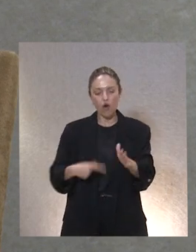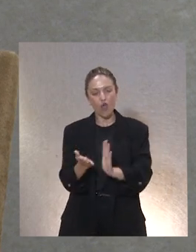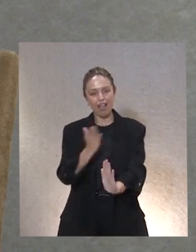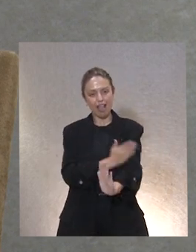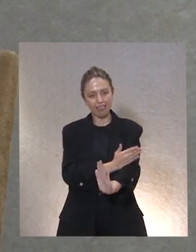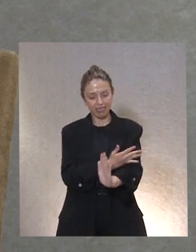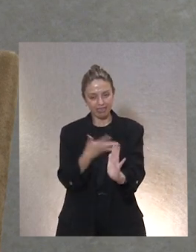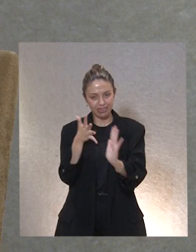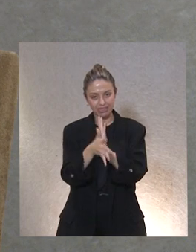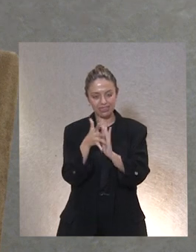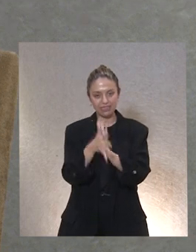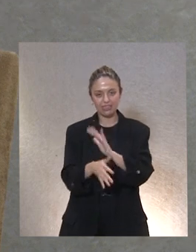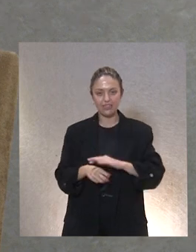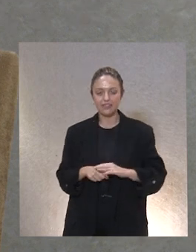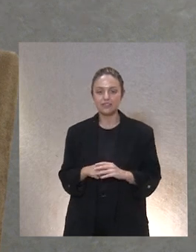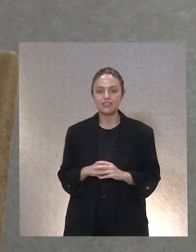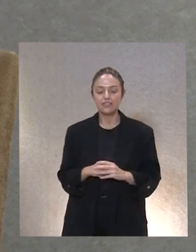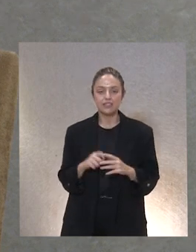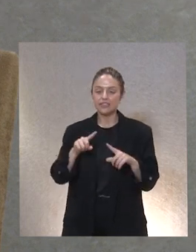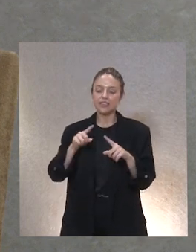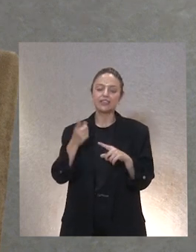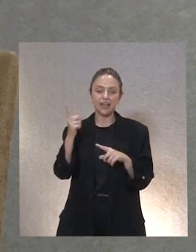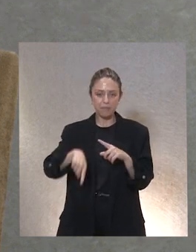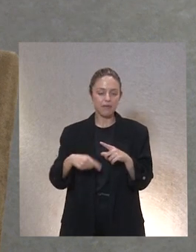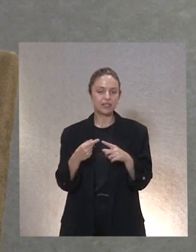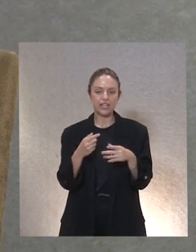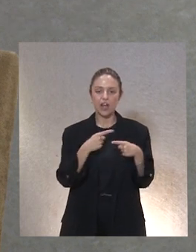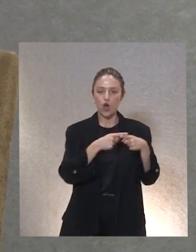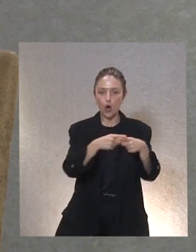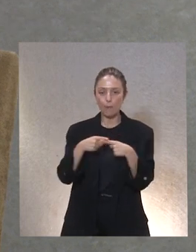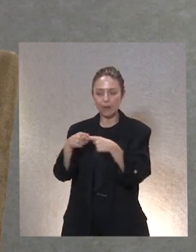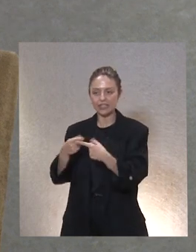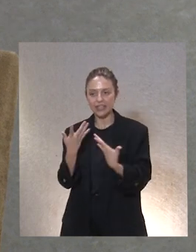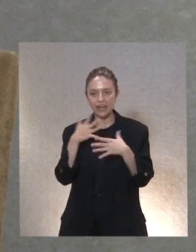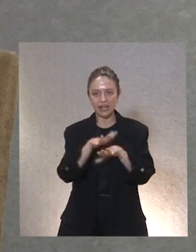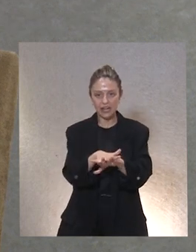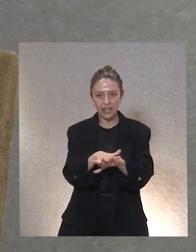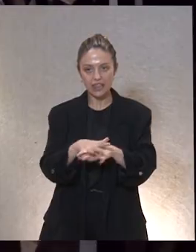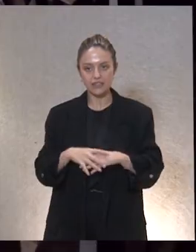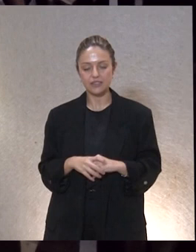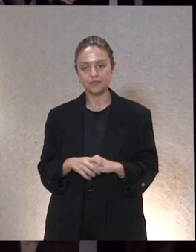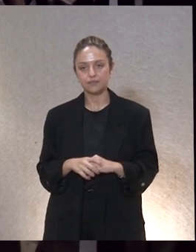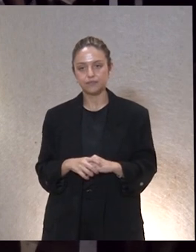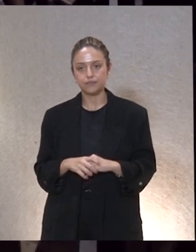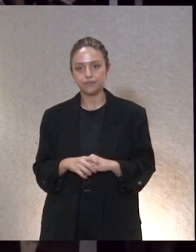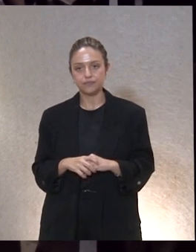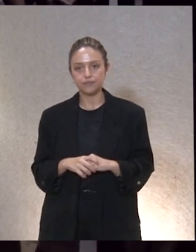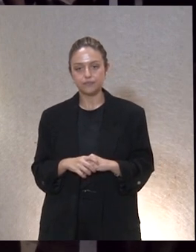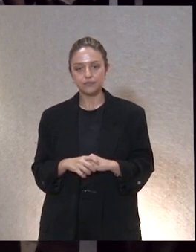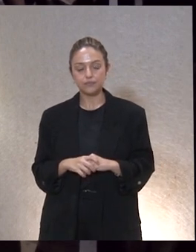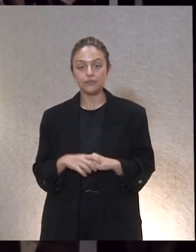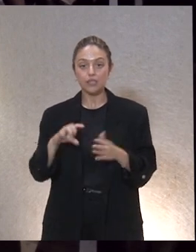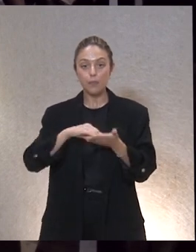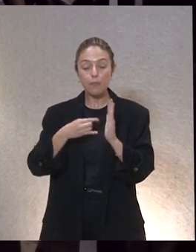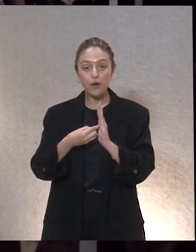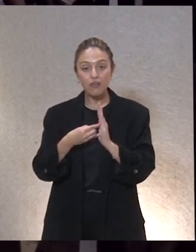compartirá con todos como no como siempre a través de las redes de la web Este proyecto